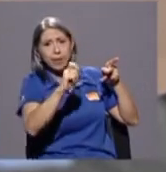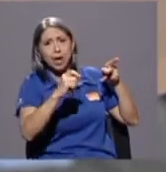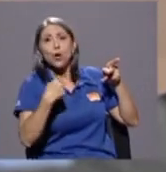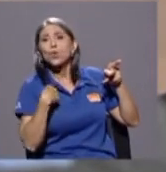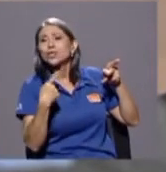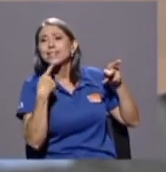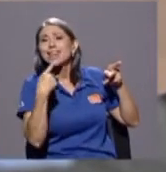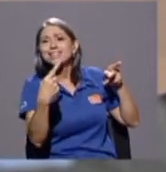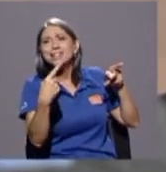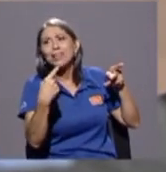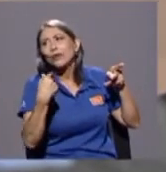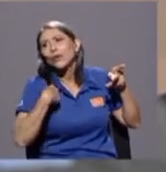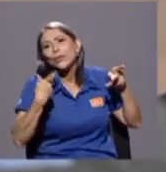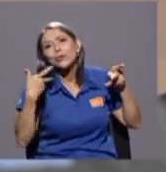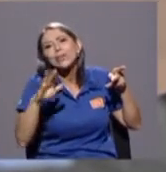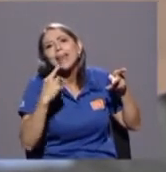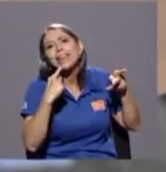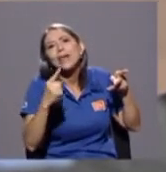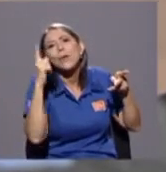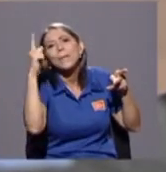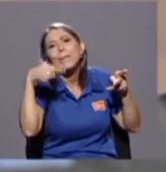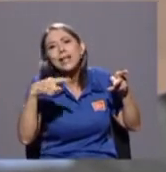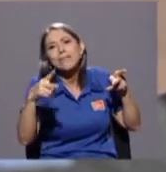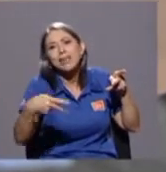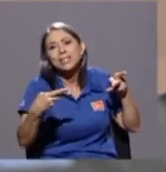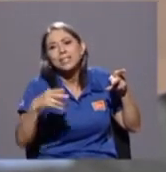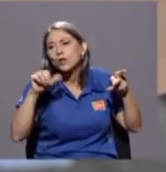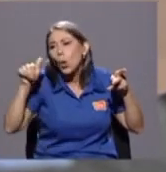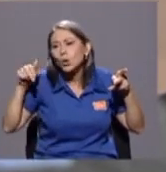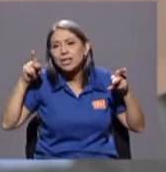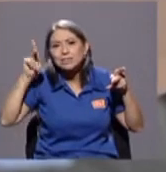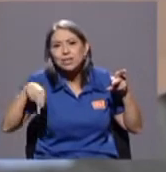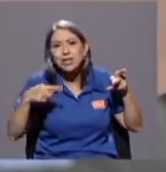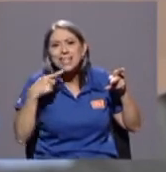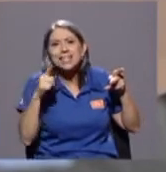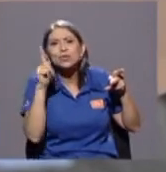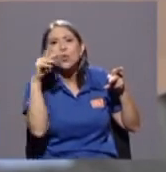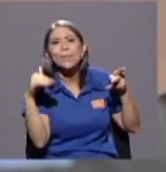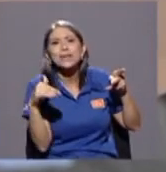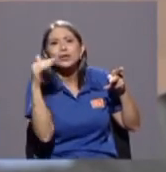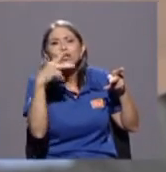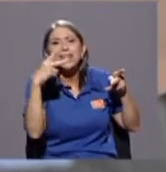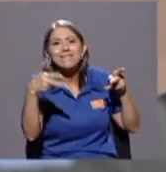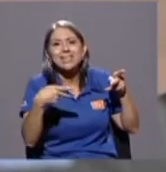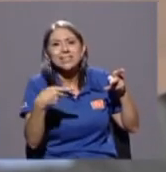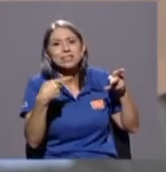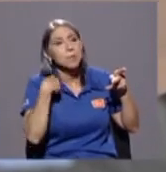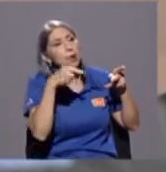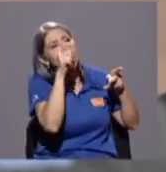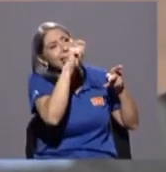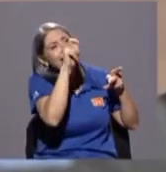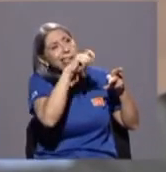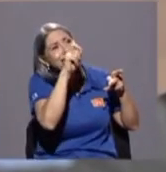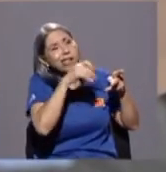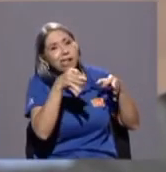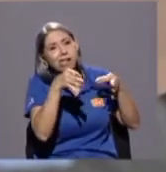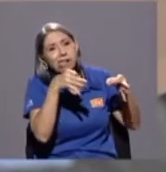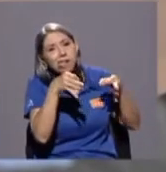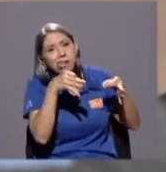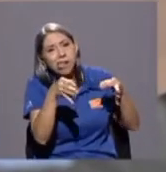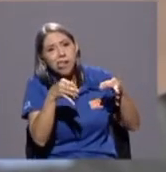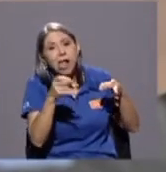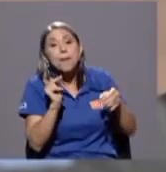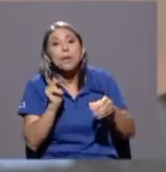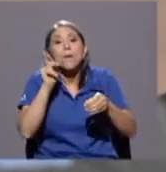mil veces y que otros miles han dicho un millón de veces. Pero el método de casos es una cosa muy basada en la participación y donde la